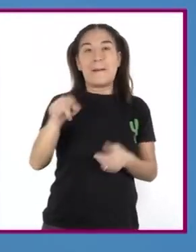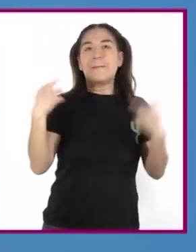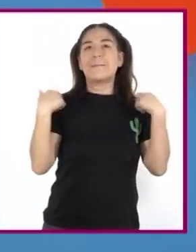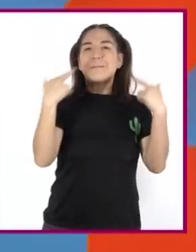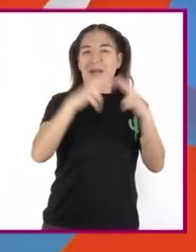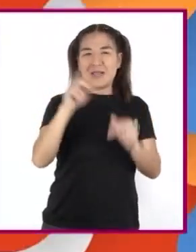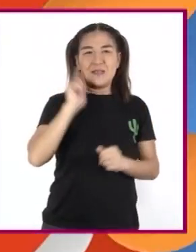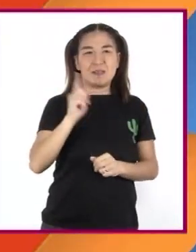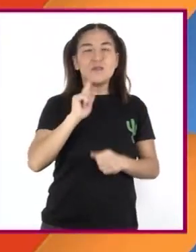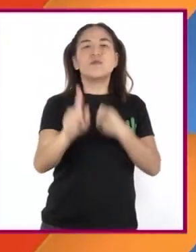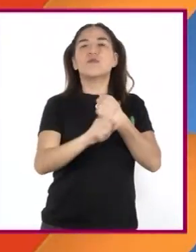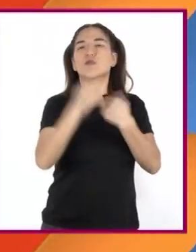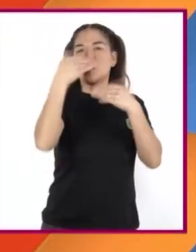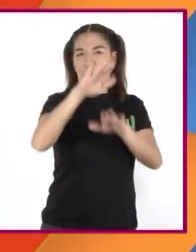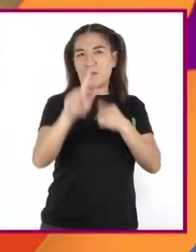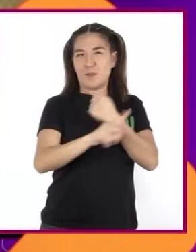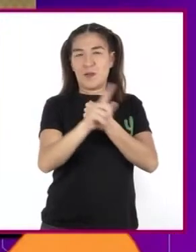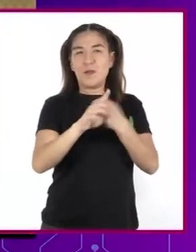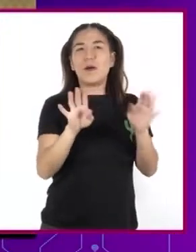el conflicto